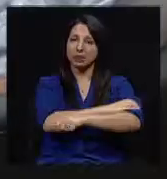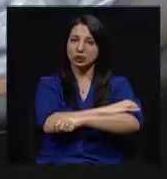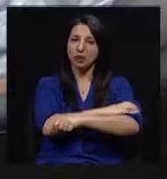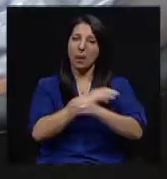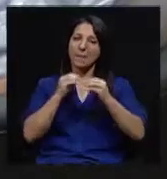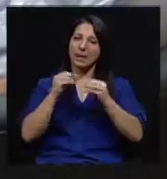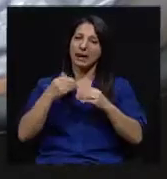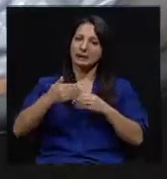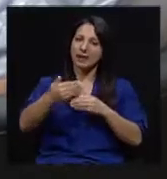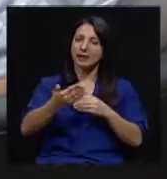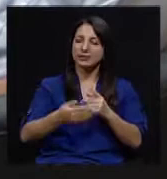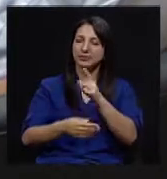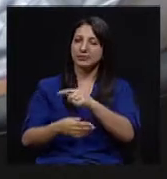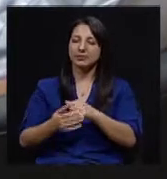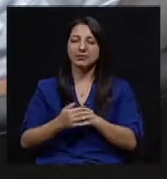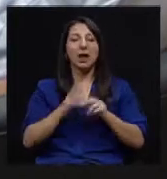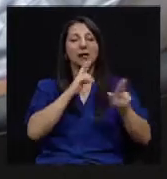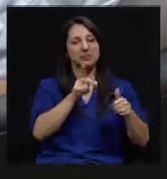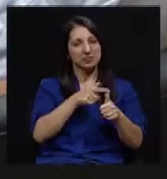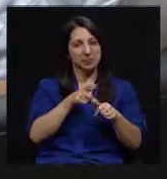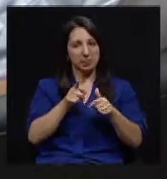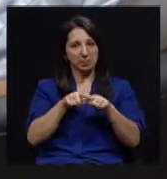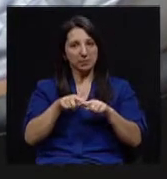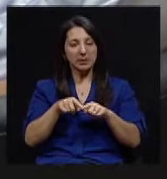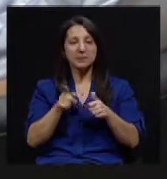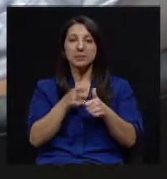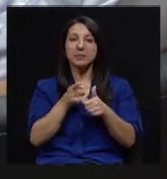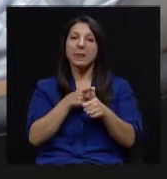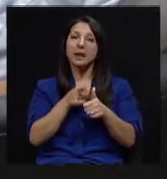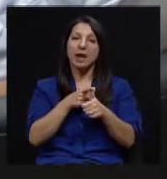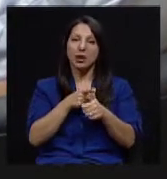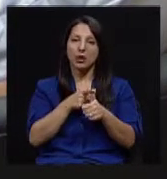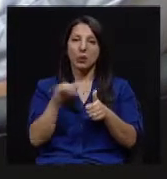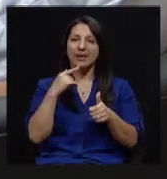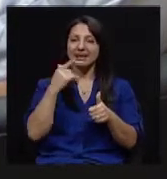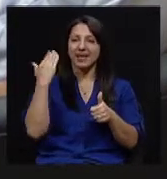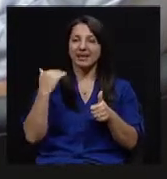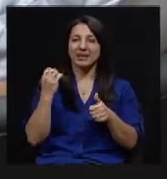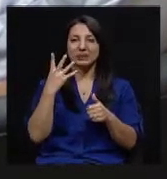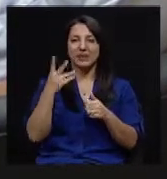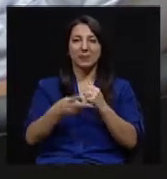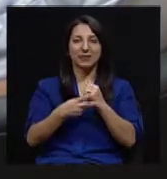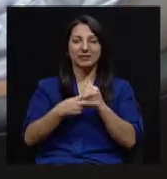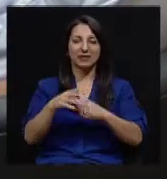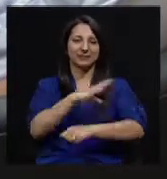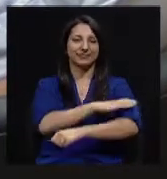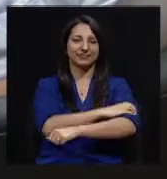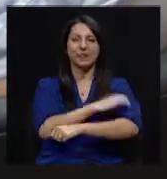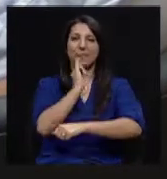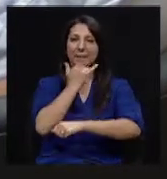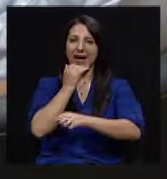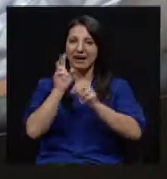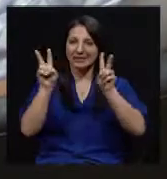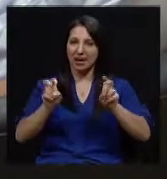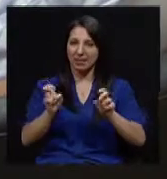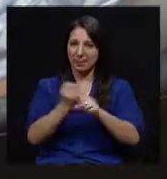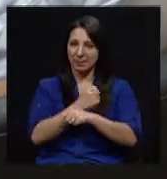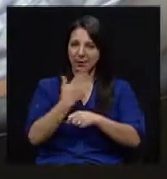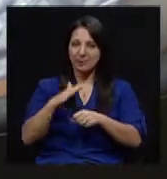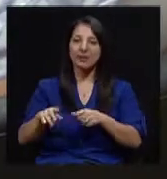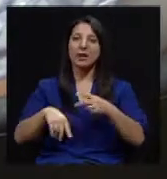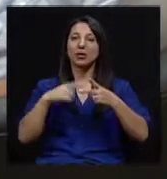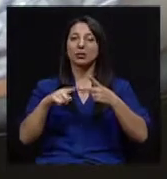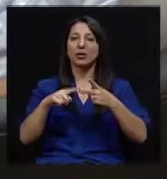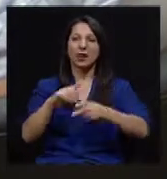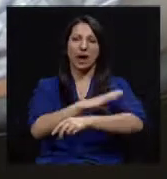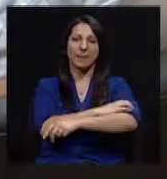más días? ¿Qué hacer, sí hay muchas cosas. La primera cosa es, como decíamos, que muchas veces la presión se toma mal. En segundo lugar, muchas veces el